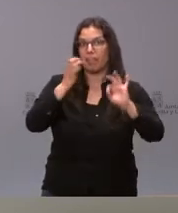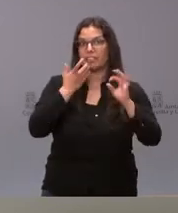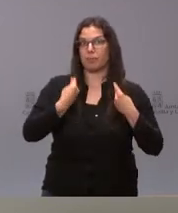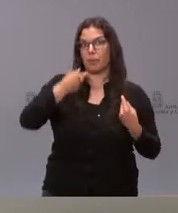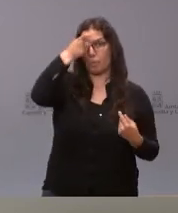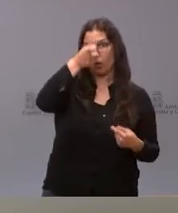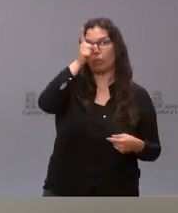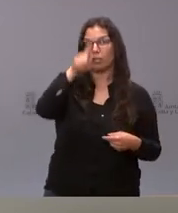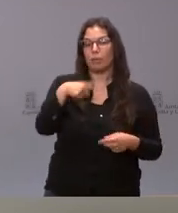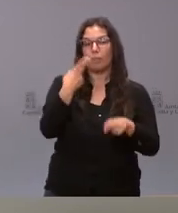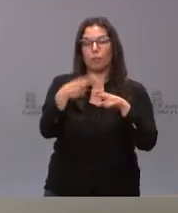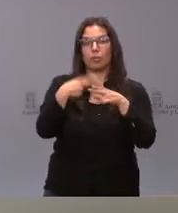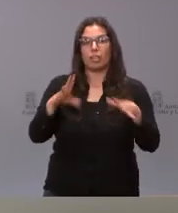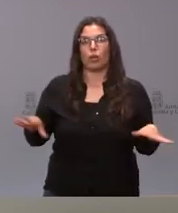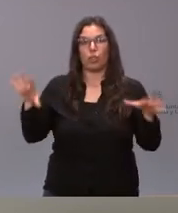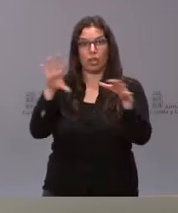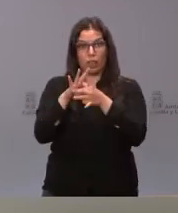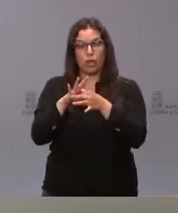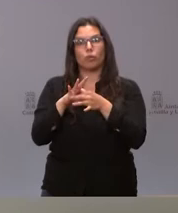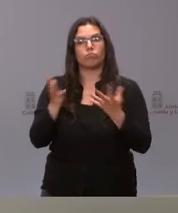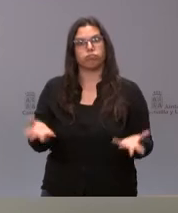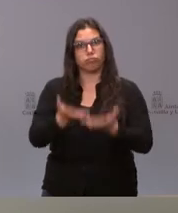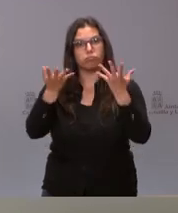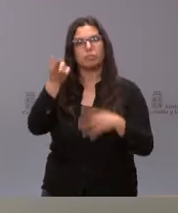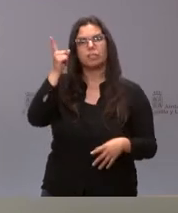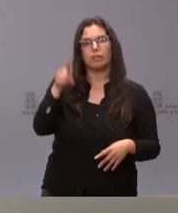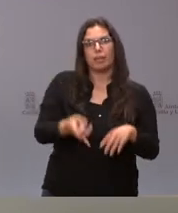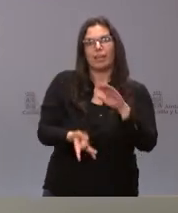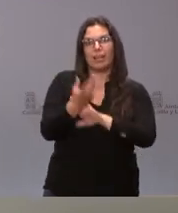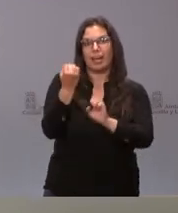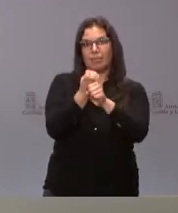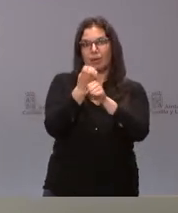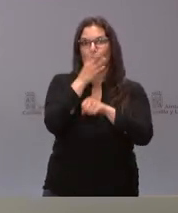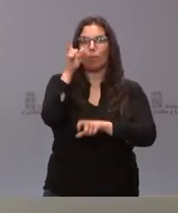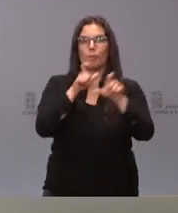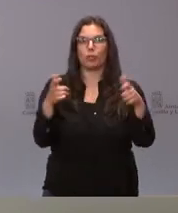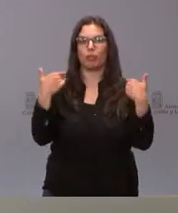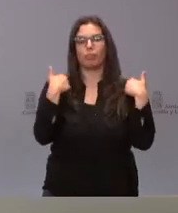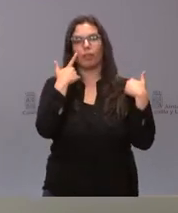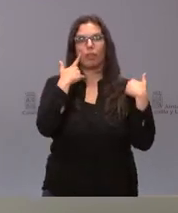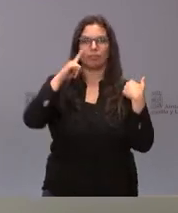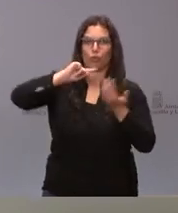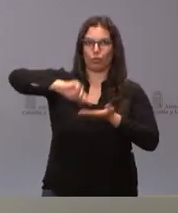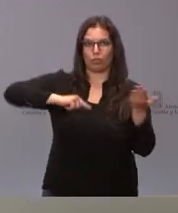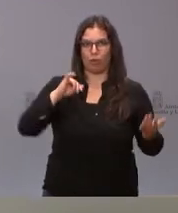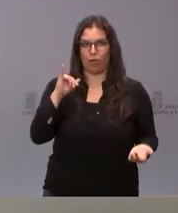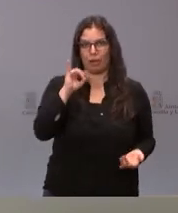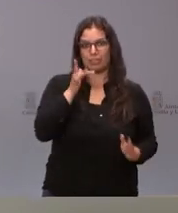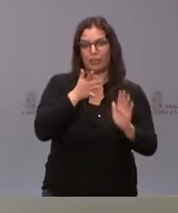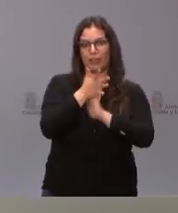de conciliación de la vida laboral y familiar y que permite crear empleo en nuestra comunidad autónoma. Estamos hablando de un servicio